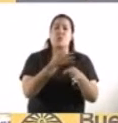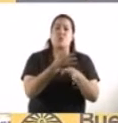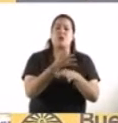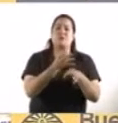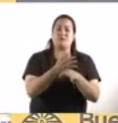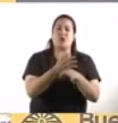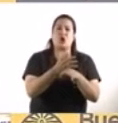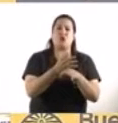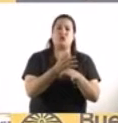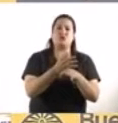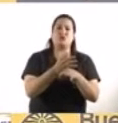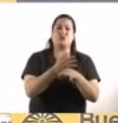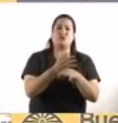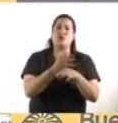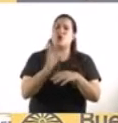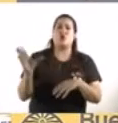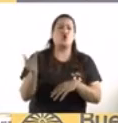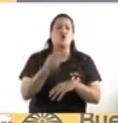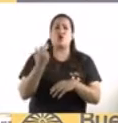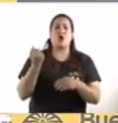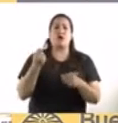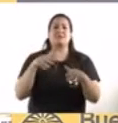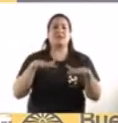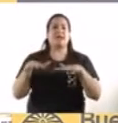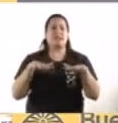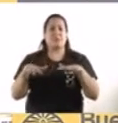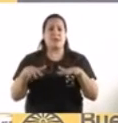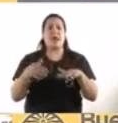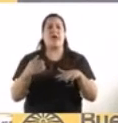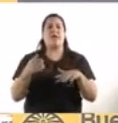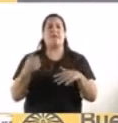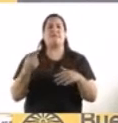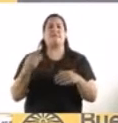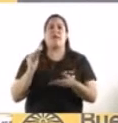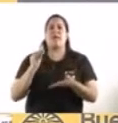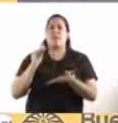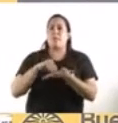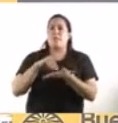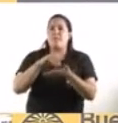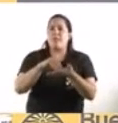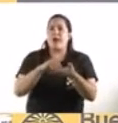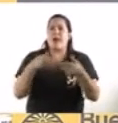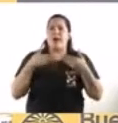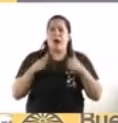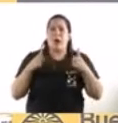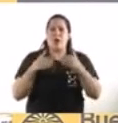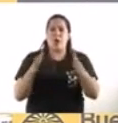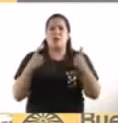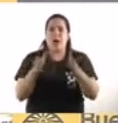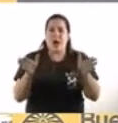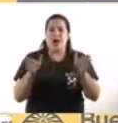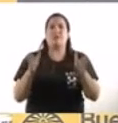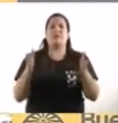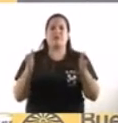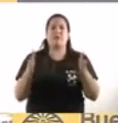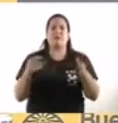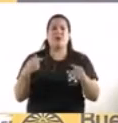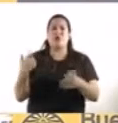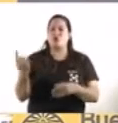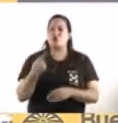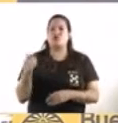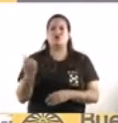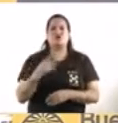y para cuidar todas las actividades que pudimos ir retomando a lo largo de estos meses en los cuales fuimos aprendiendo a convivir con el virus.